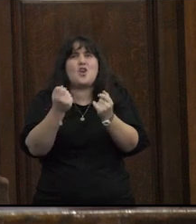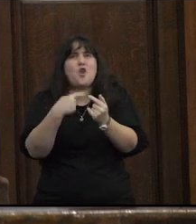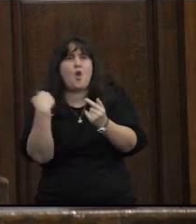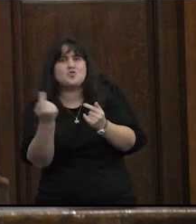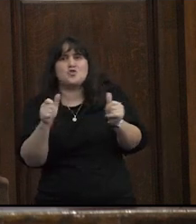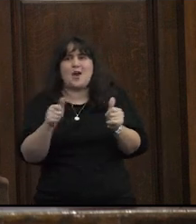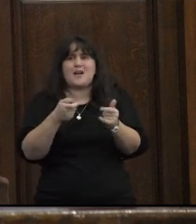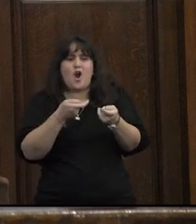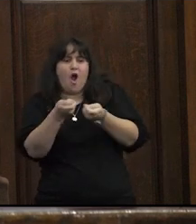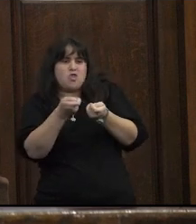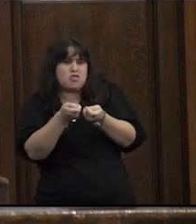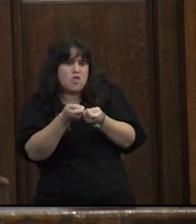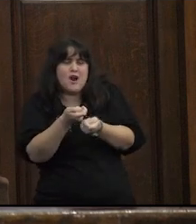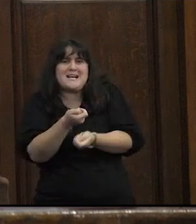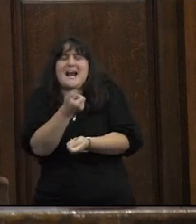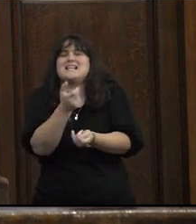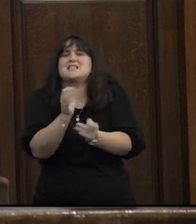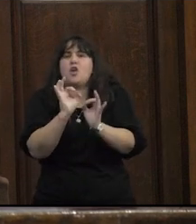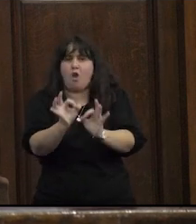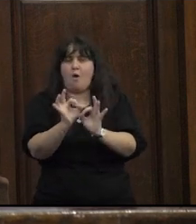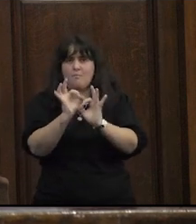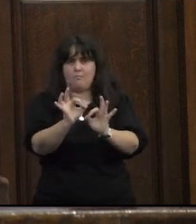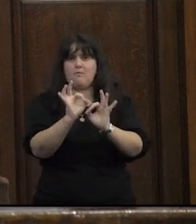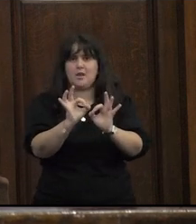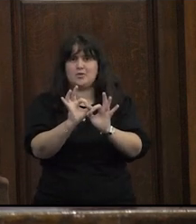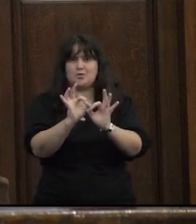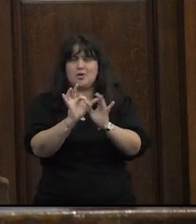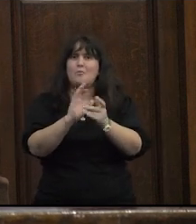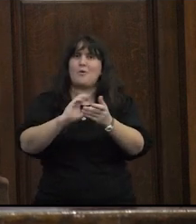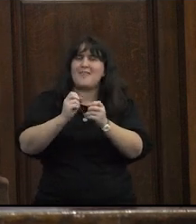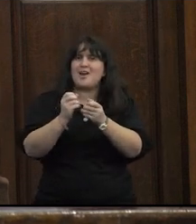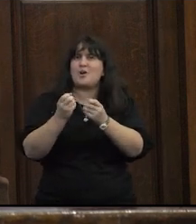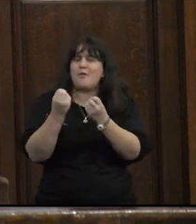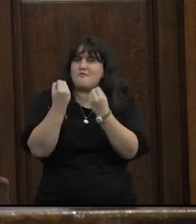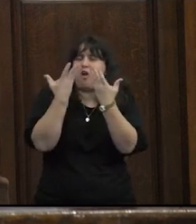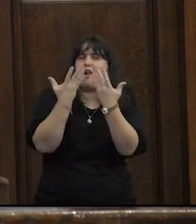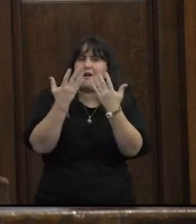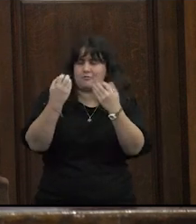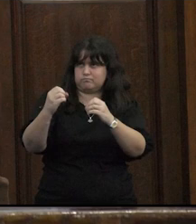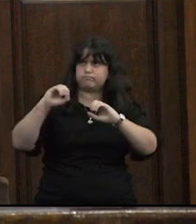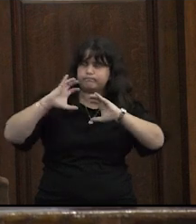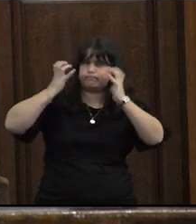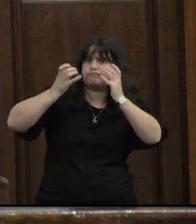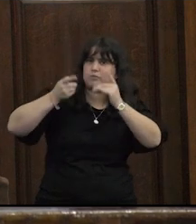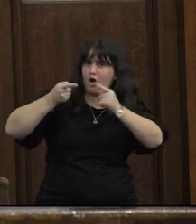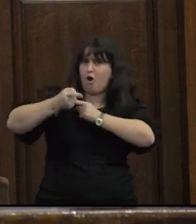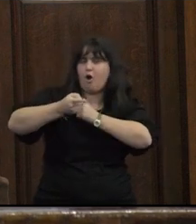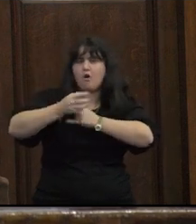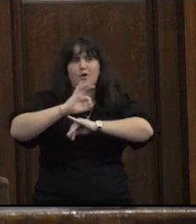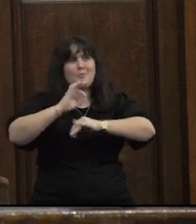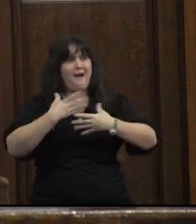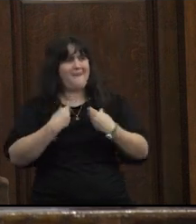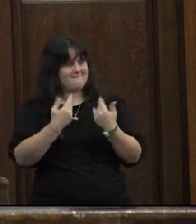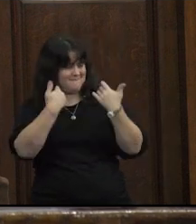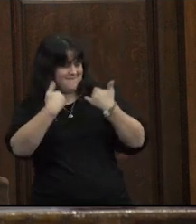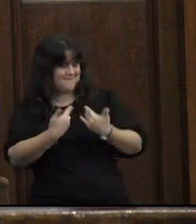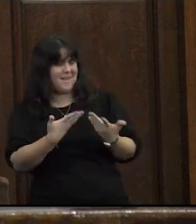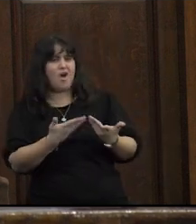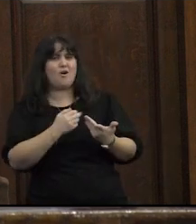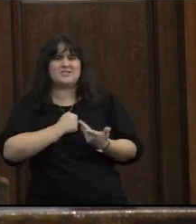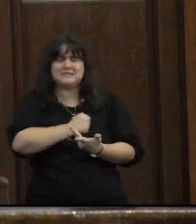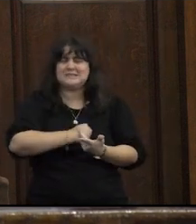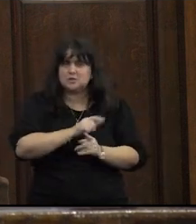nuestras manos poder controlar casi todo ¿no? de cómo conjurar la violencia el daño cómo volverse deseable